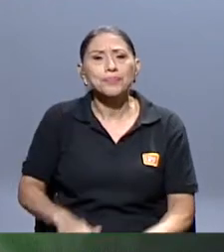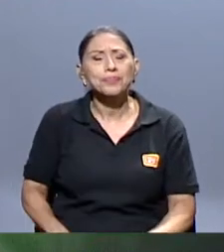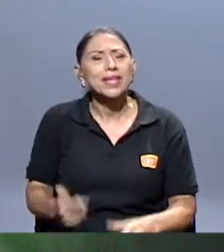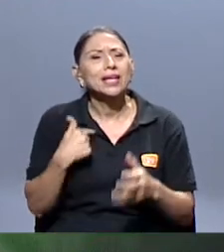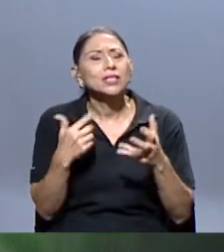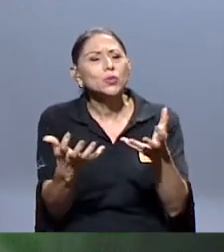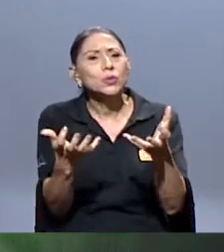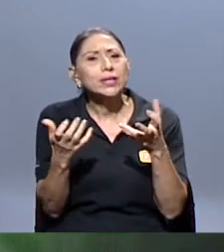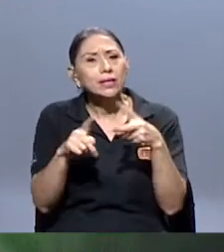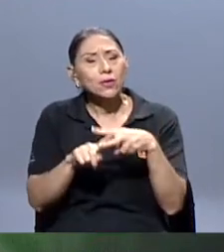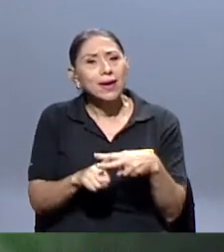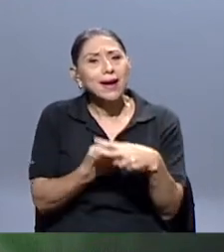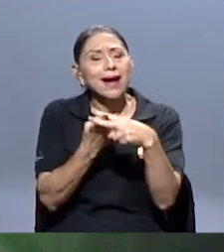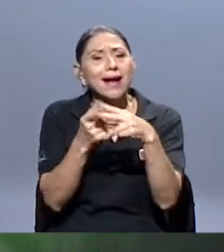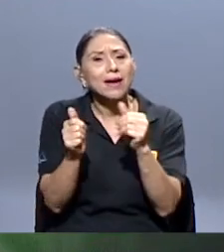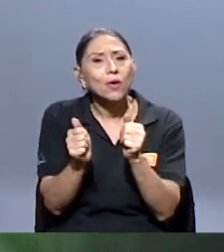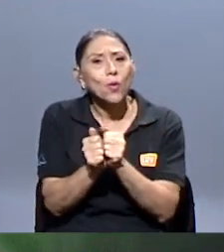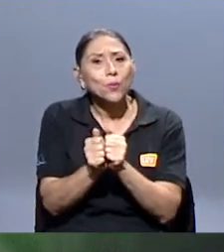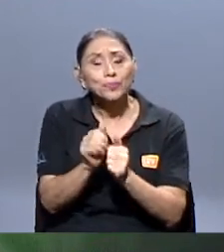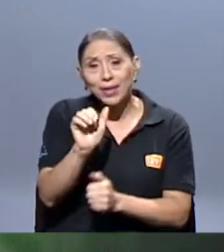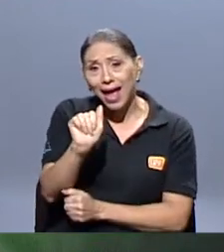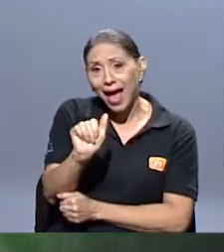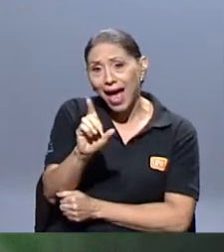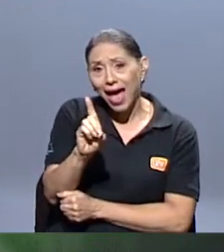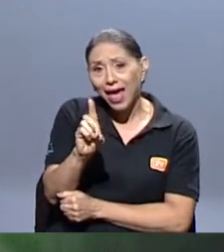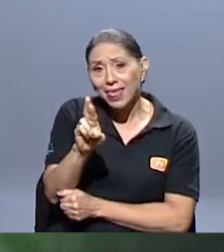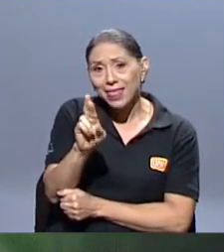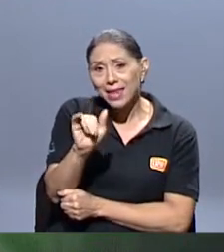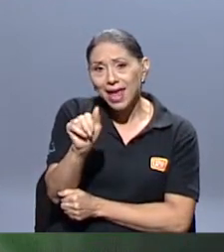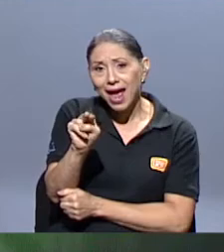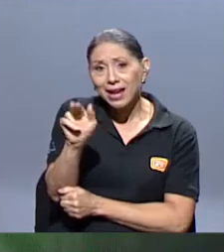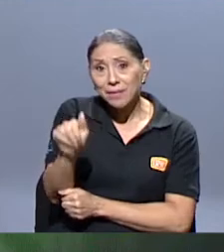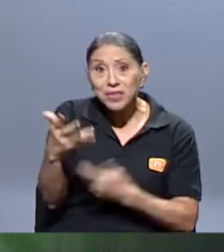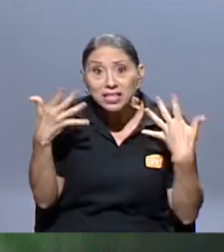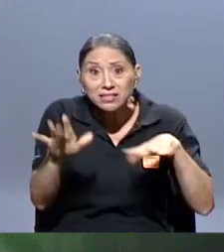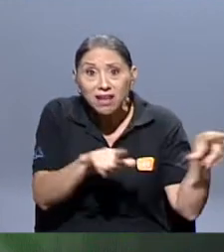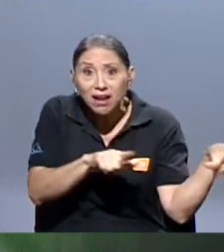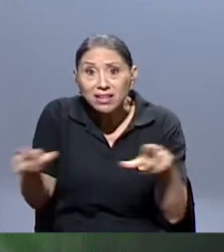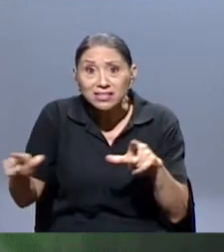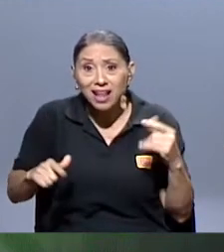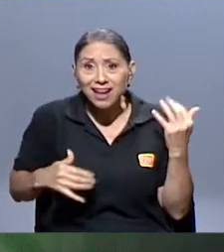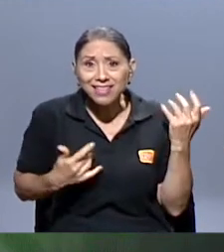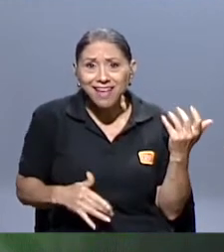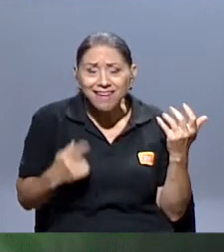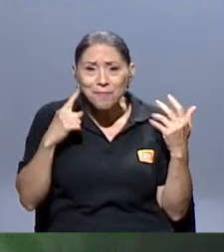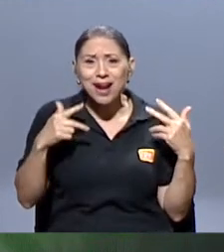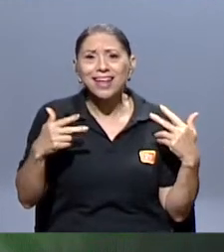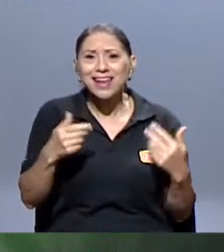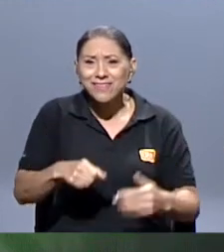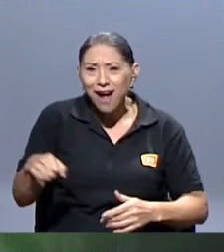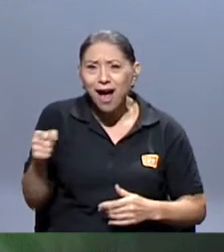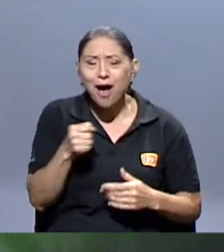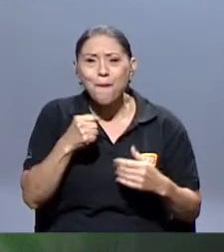Quiero arrancar con Adriana. ¿Ya tiene la guitarra lista para que rapee con nosotros?